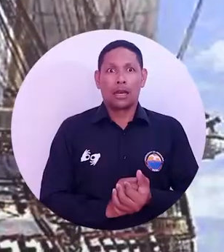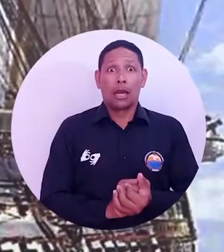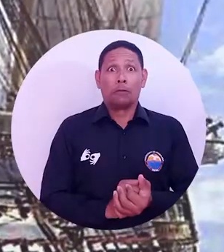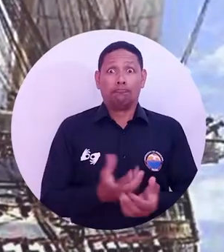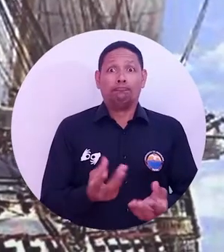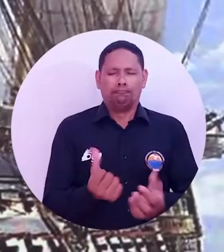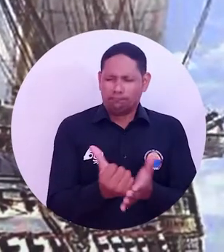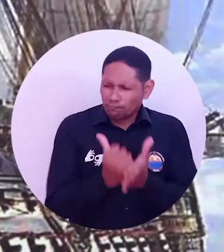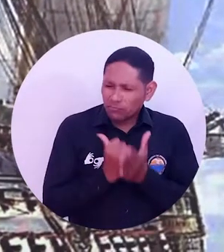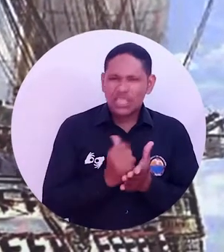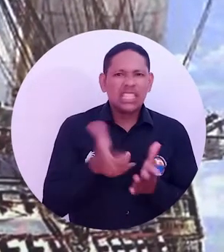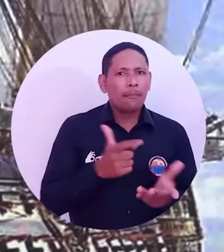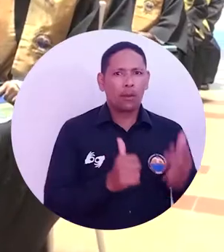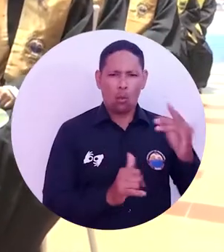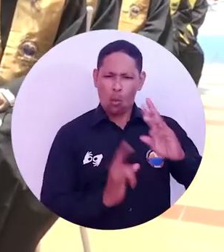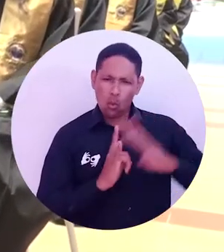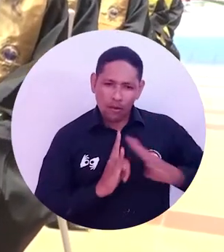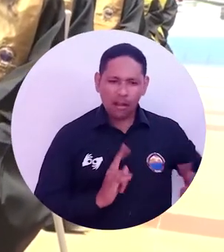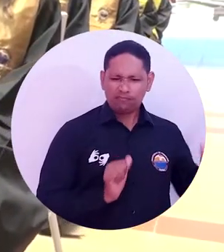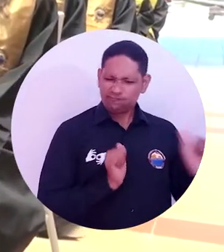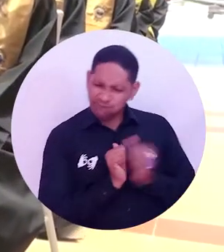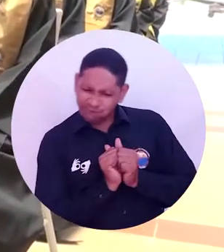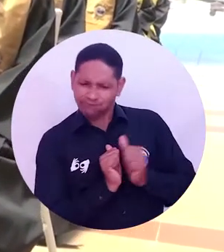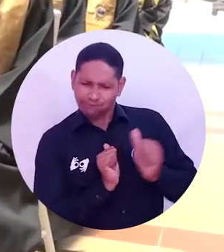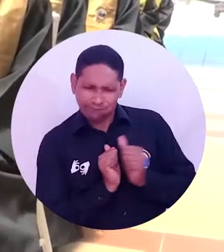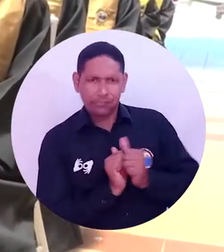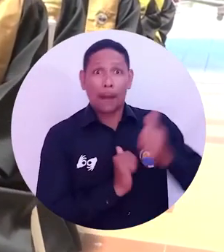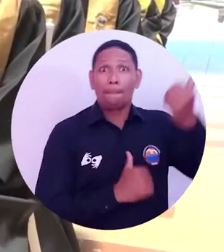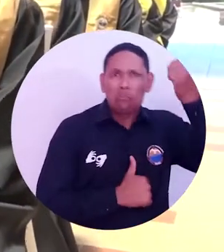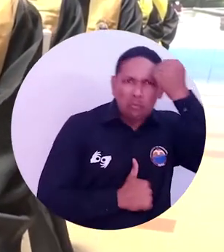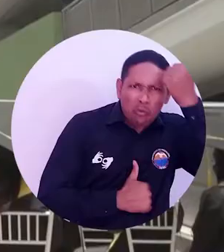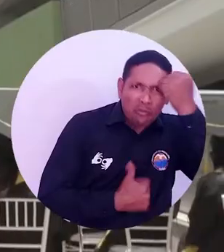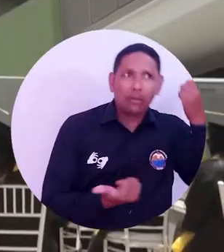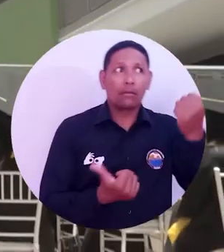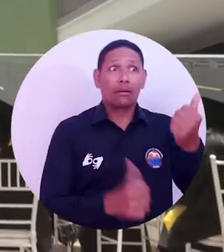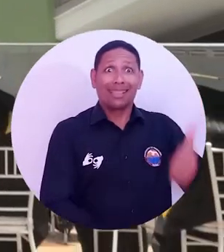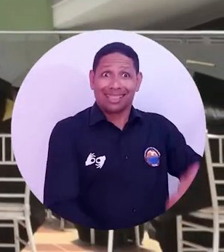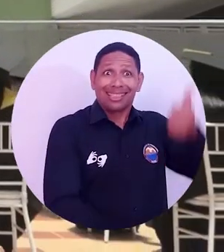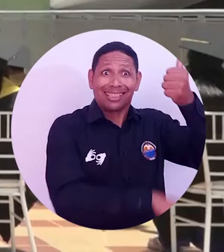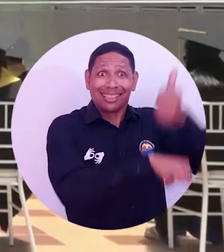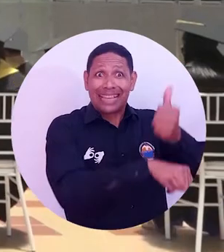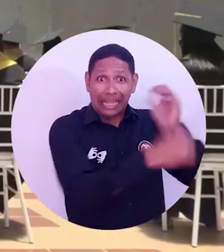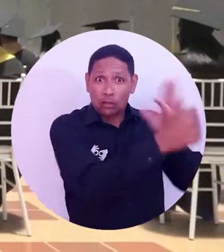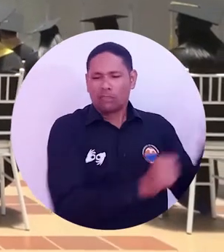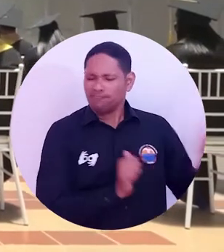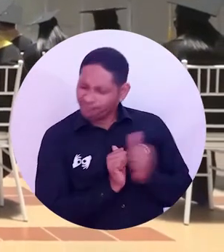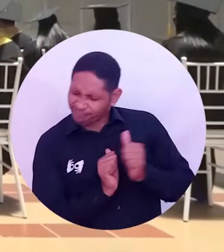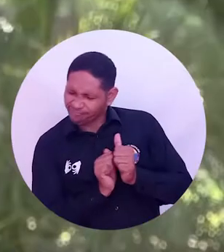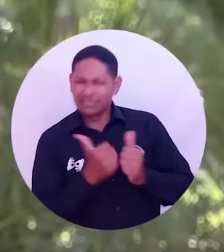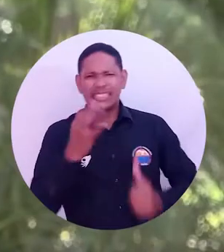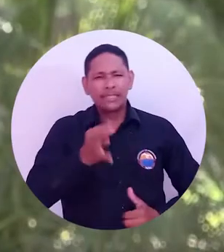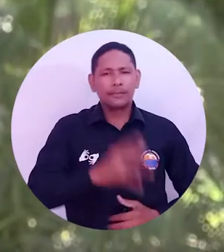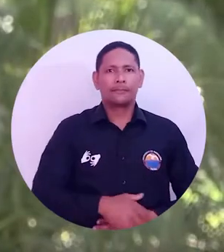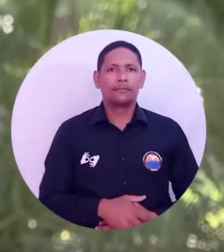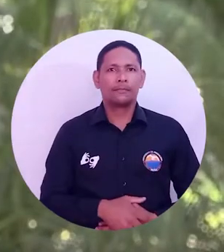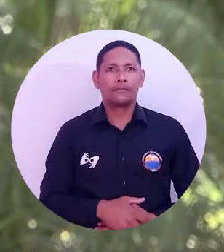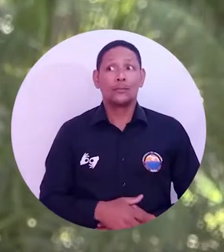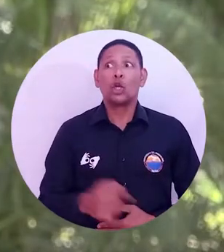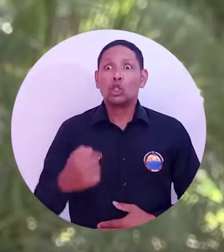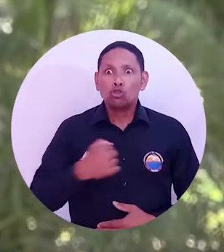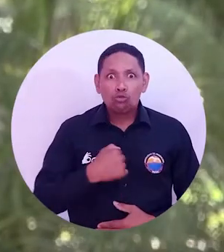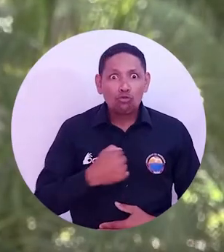académica. En todo momento tuve el apoyo de la Universidad de Magdalena, de mis docentes, de mi director de programa. Tuve la oportunidad de